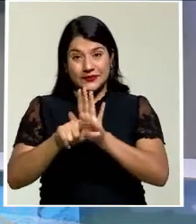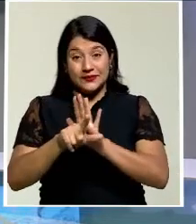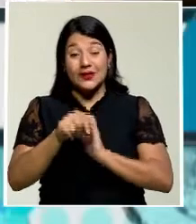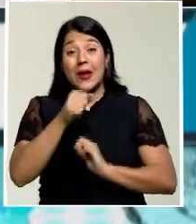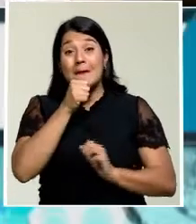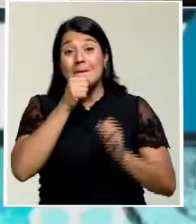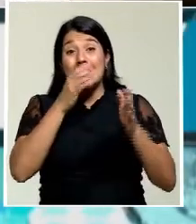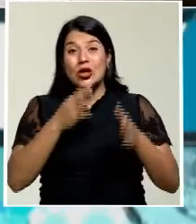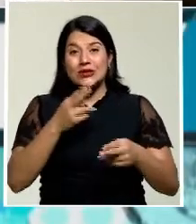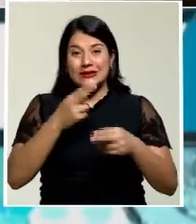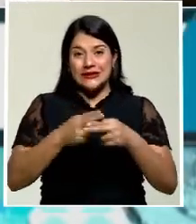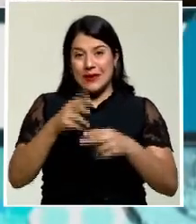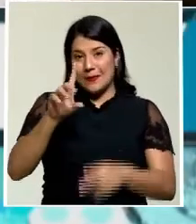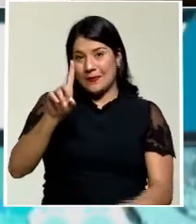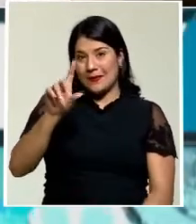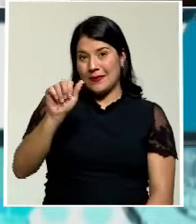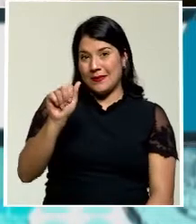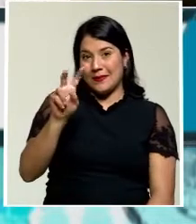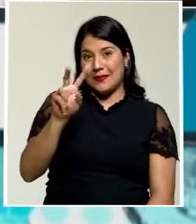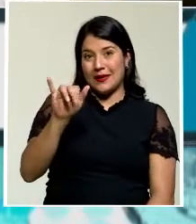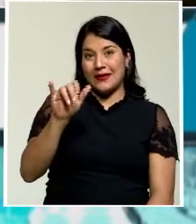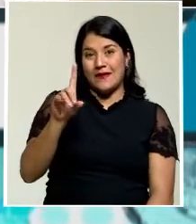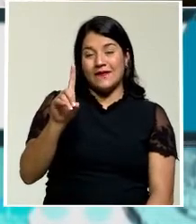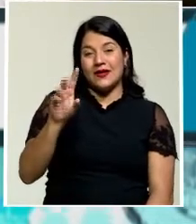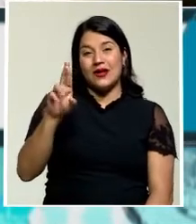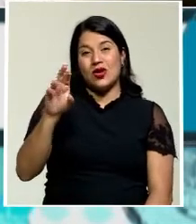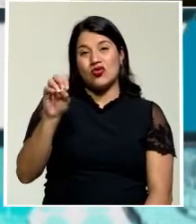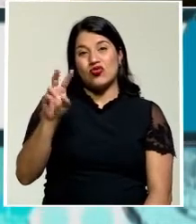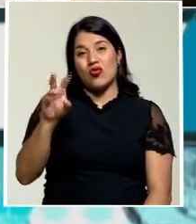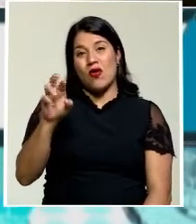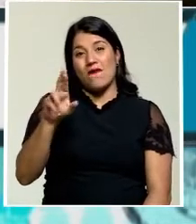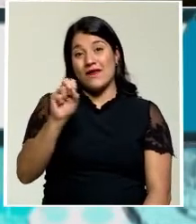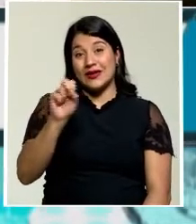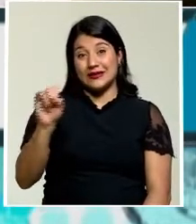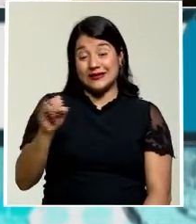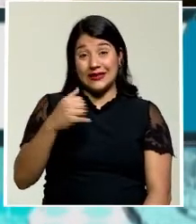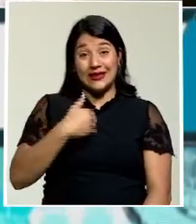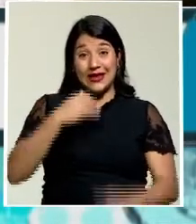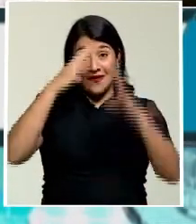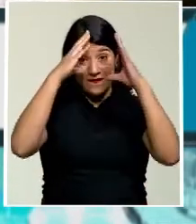Robertsi está en el Congreso y nos trae esta información. Adelante, David.